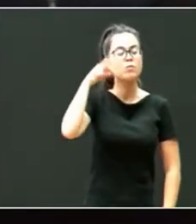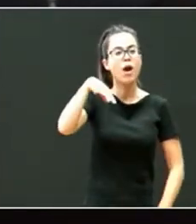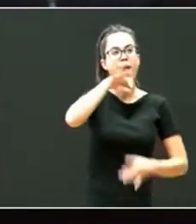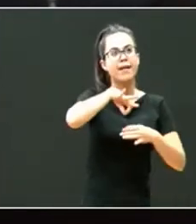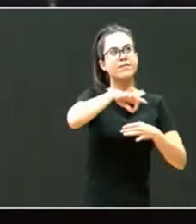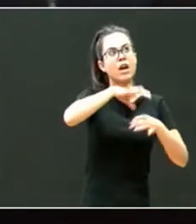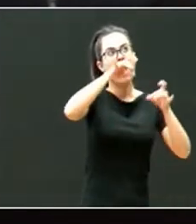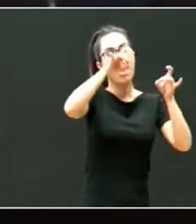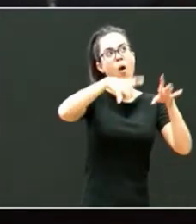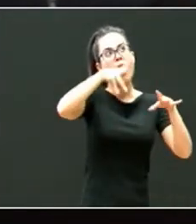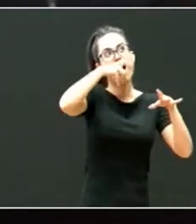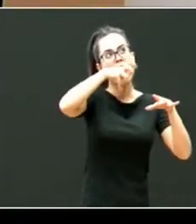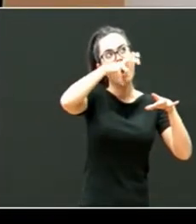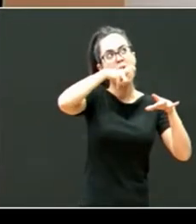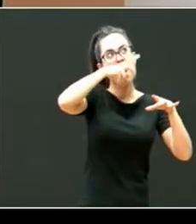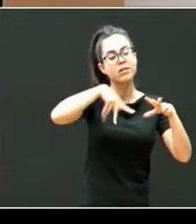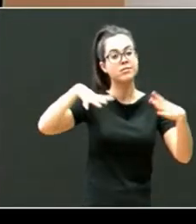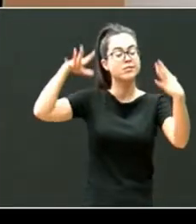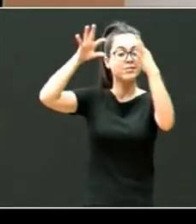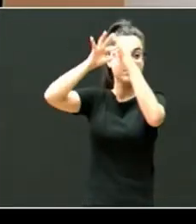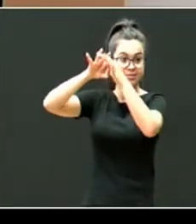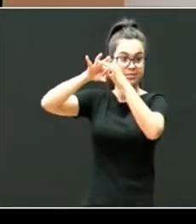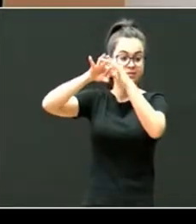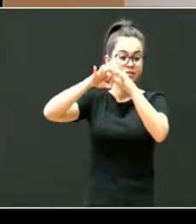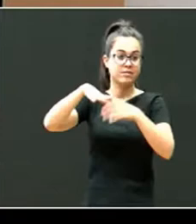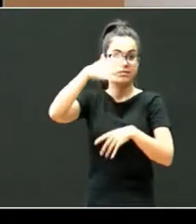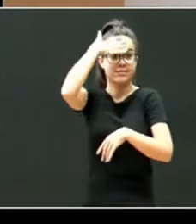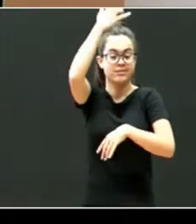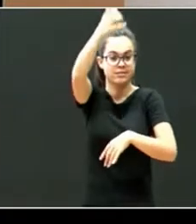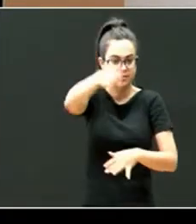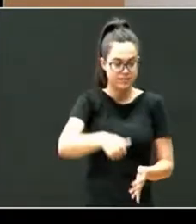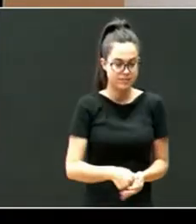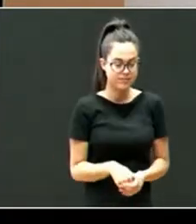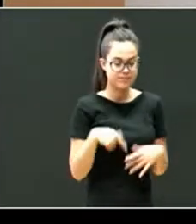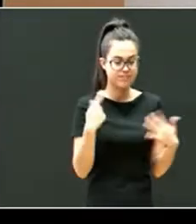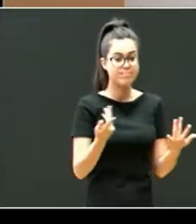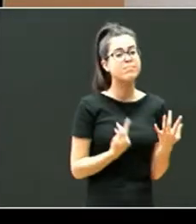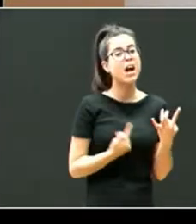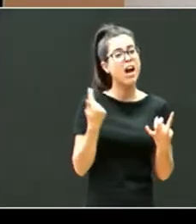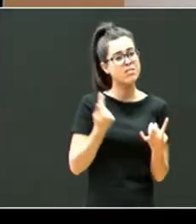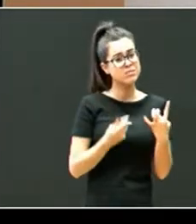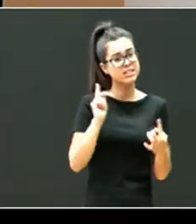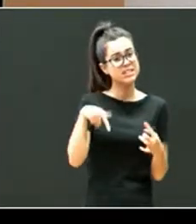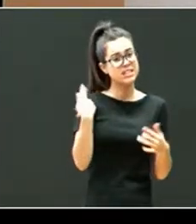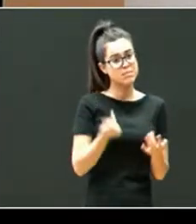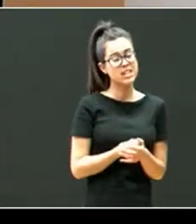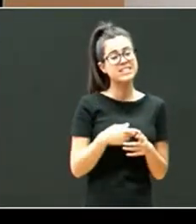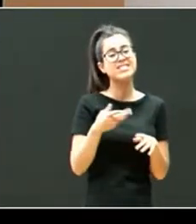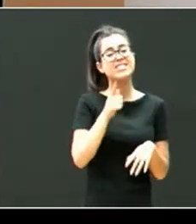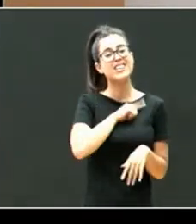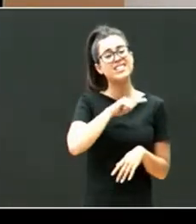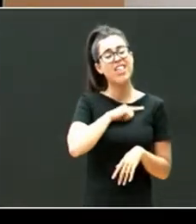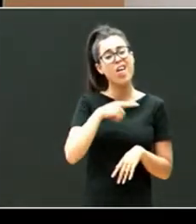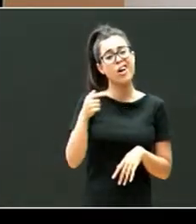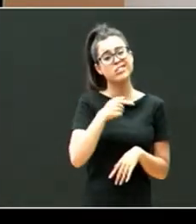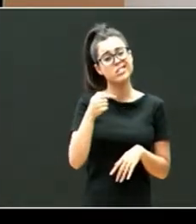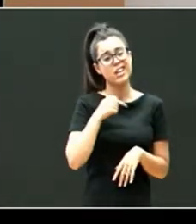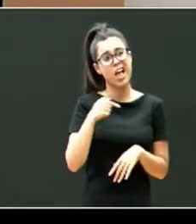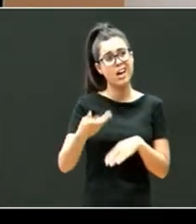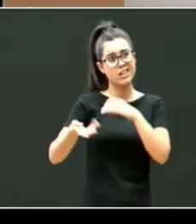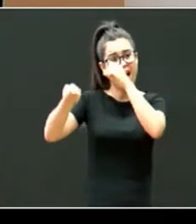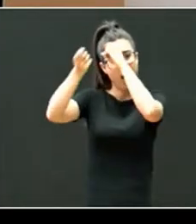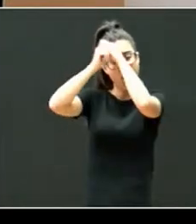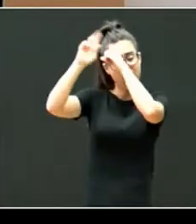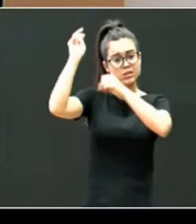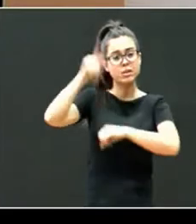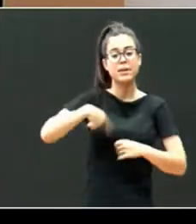bueno pues muchas de estas sensaciones desagradables se graban en los cuerpos de los bebés muy tempranamente y hay que trabajar con ellas